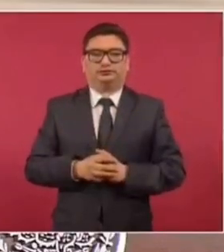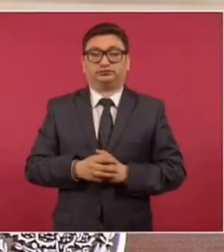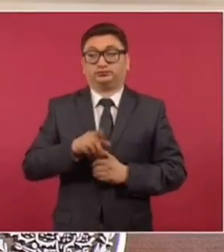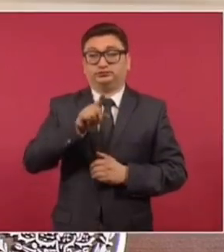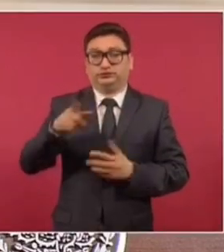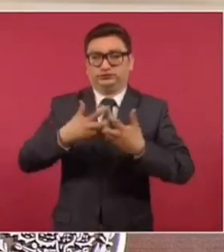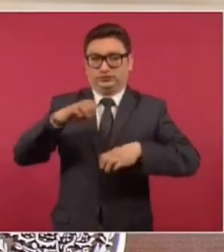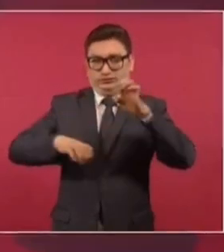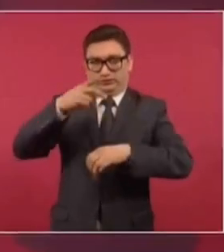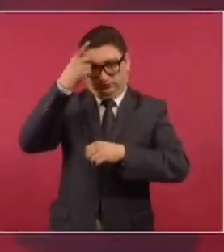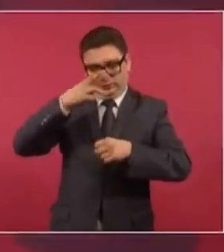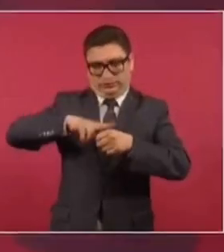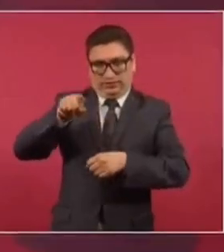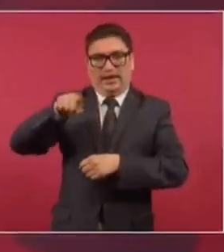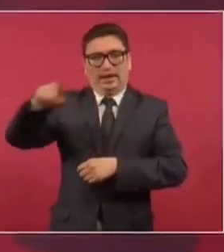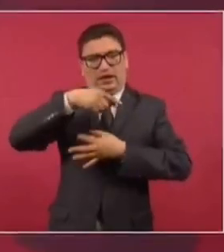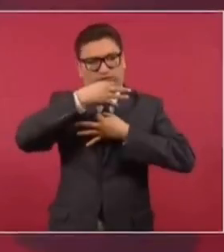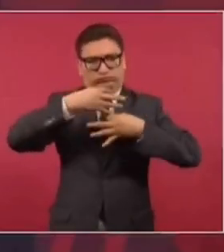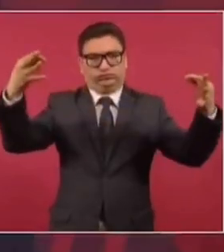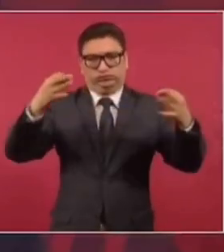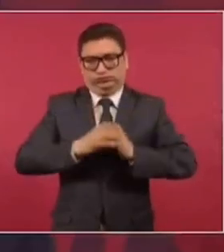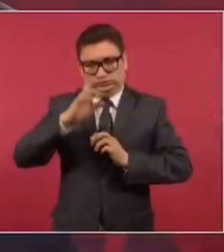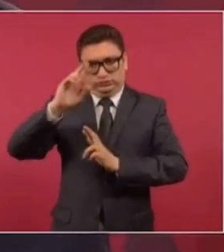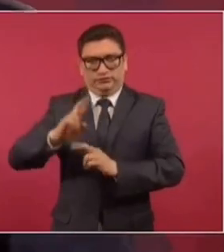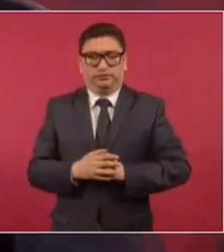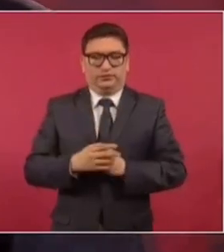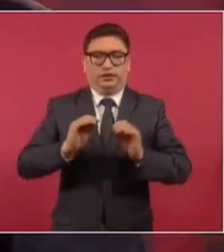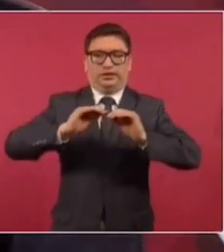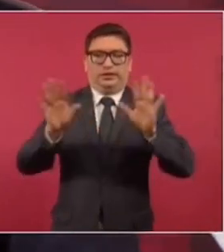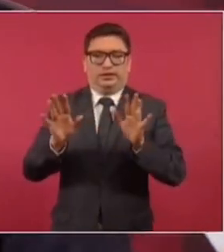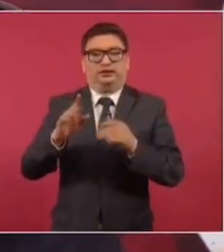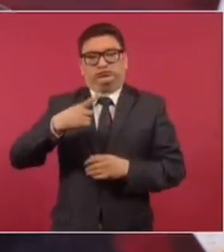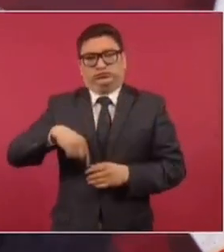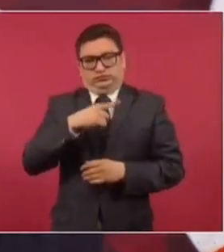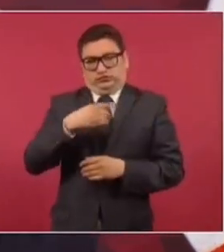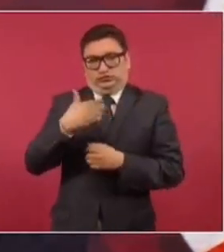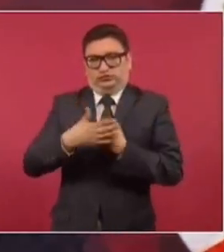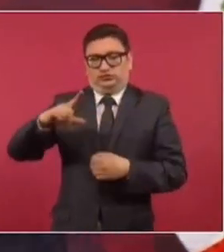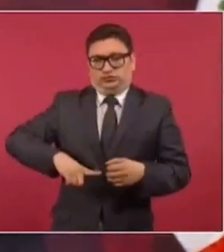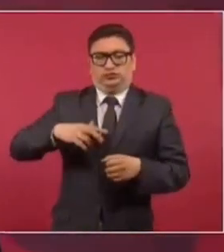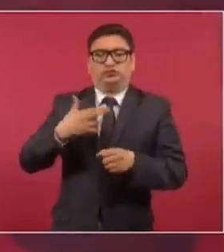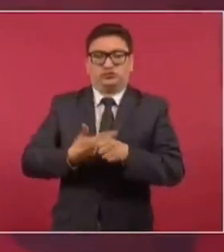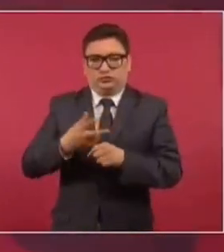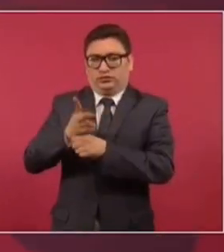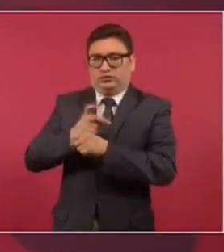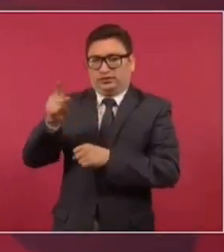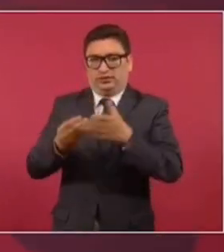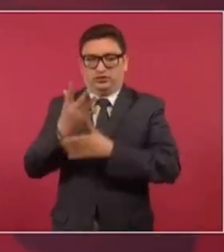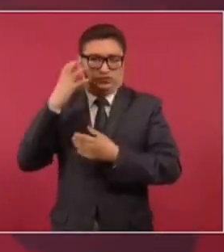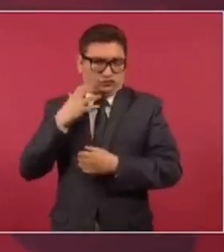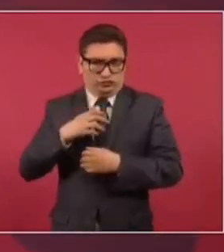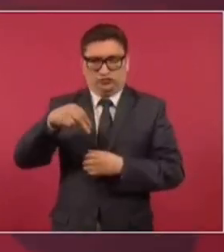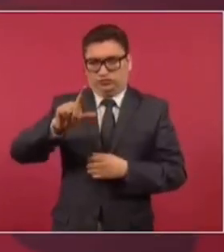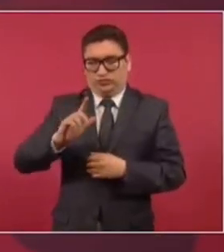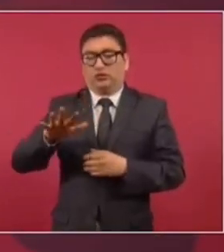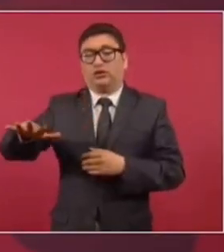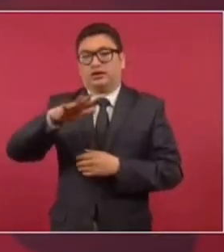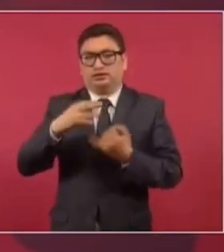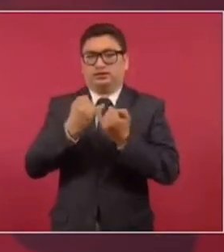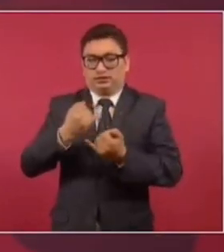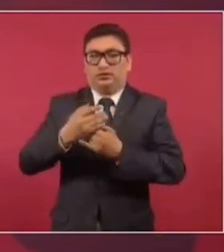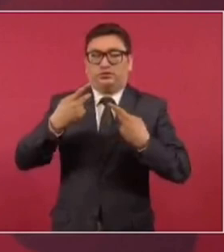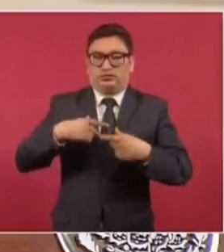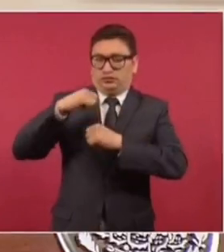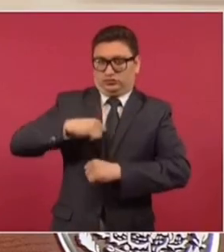sean los directivos de la empresa los que dan el anuncio y desde luego va a estar invitado el gobernador de Nuevo León y van a estar funcionarios